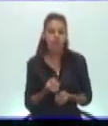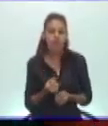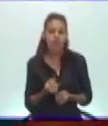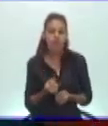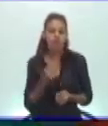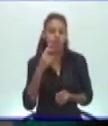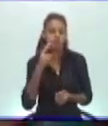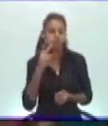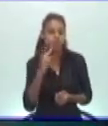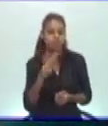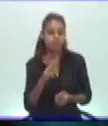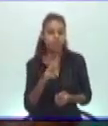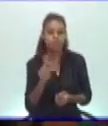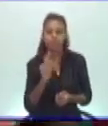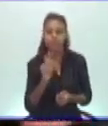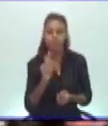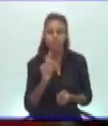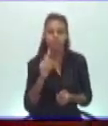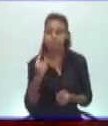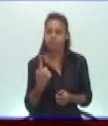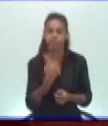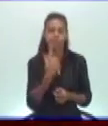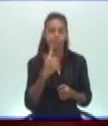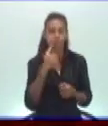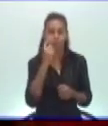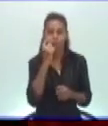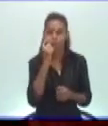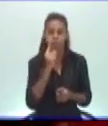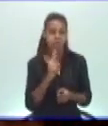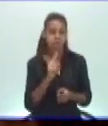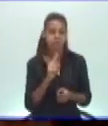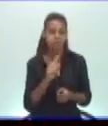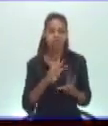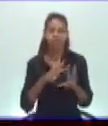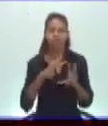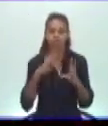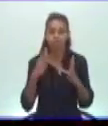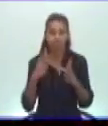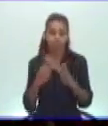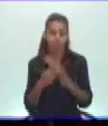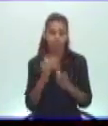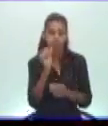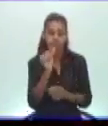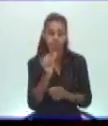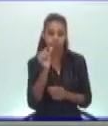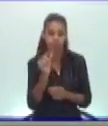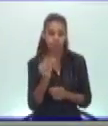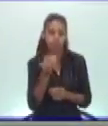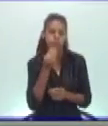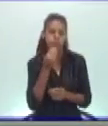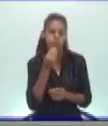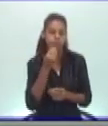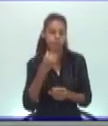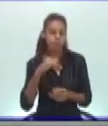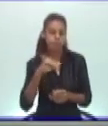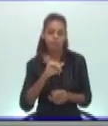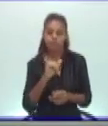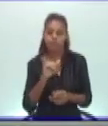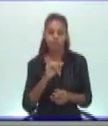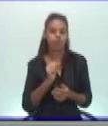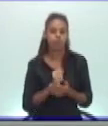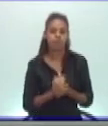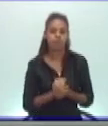tener en cuenta que esto no es un problema exclusivo de hombres. Esto es un problema que puede aumentar el sexo femenino. Pero las enfermedades